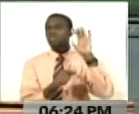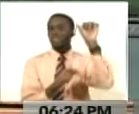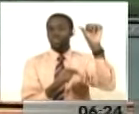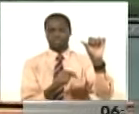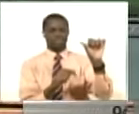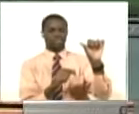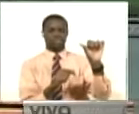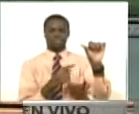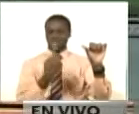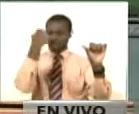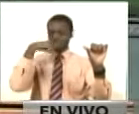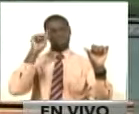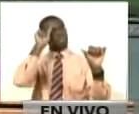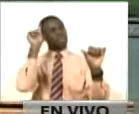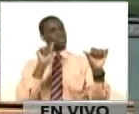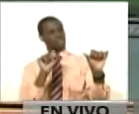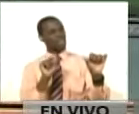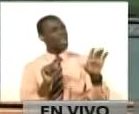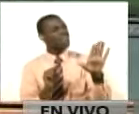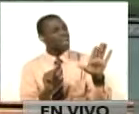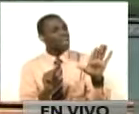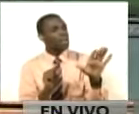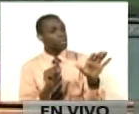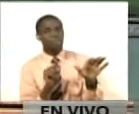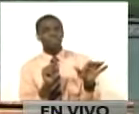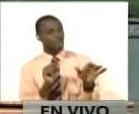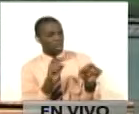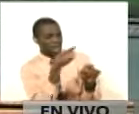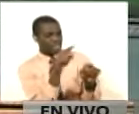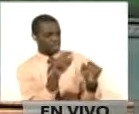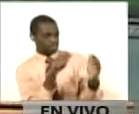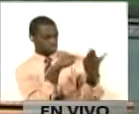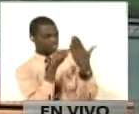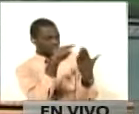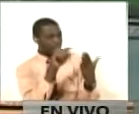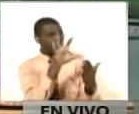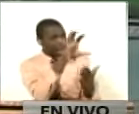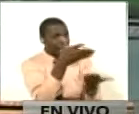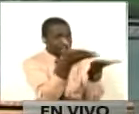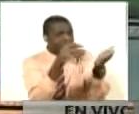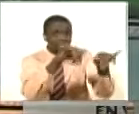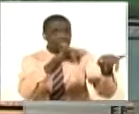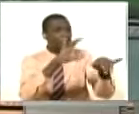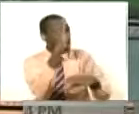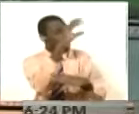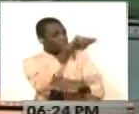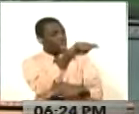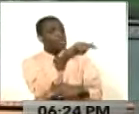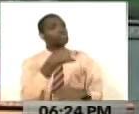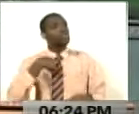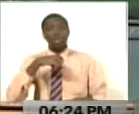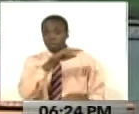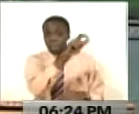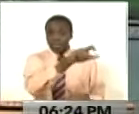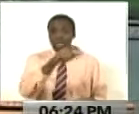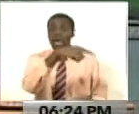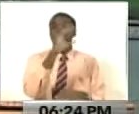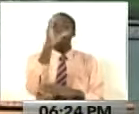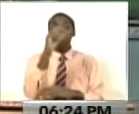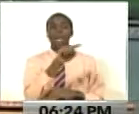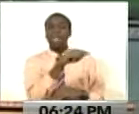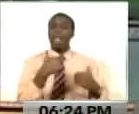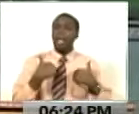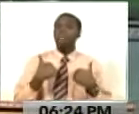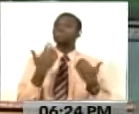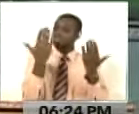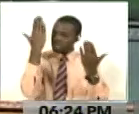preguntamos ¿y será que hablan de otro país y no de Colombia? Nosotros sabemos el sufrimiento del pueblo colombiano. Primero